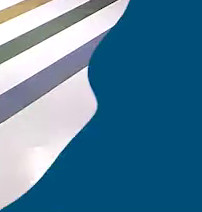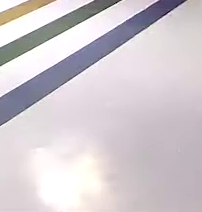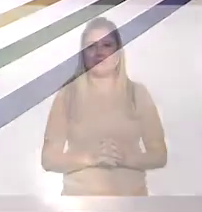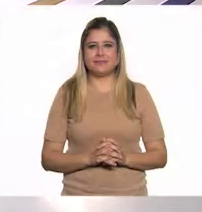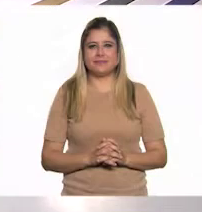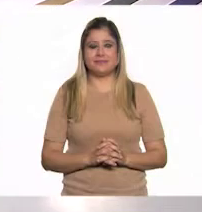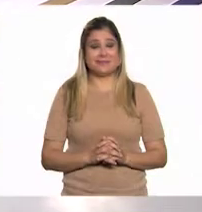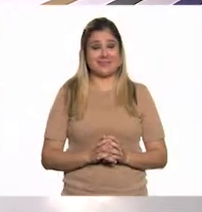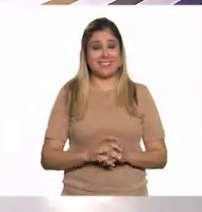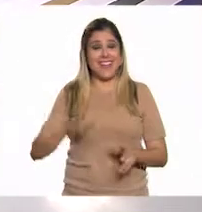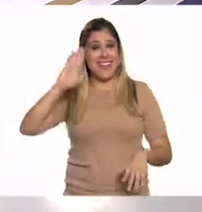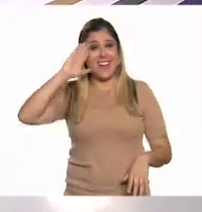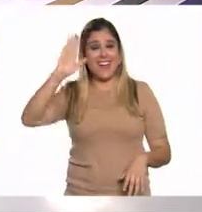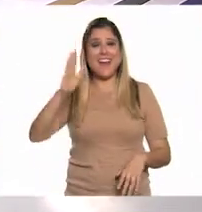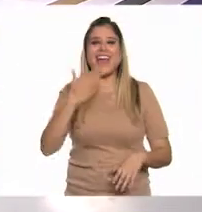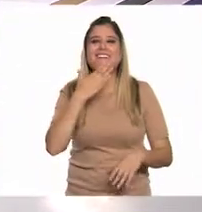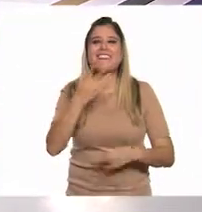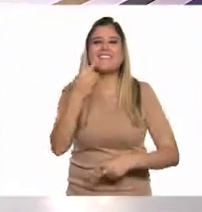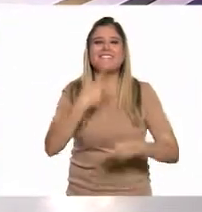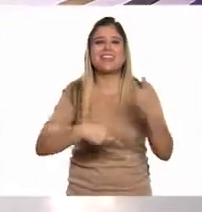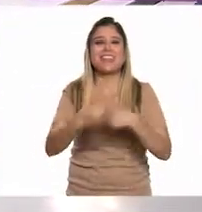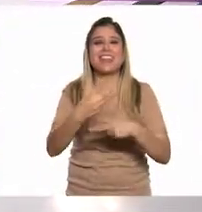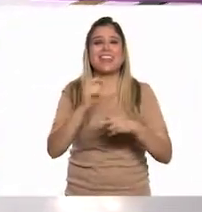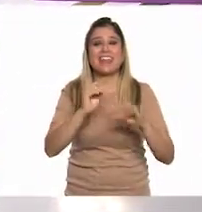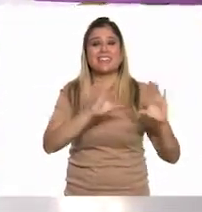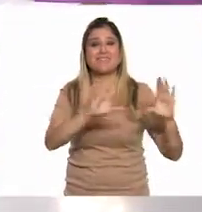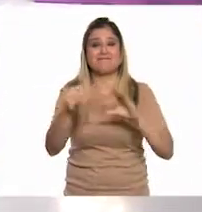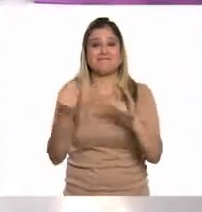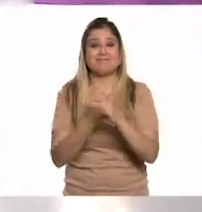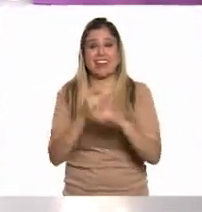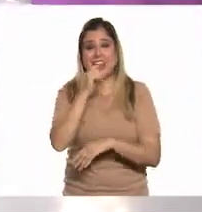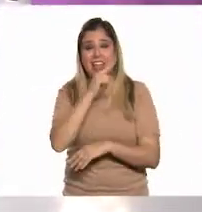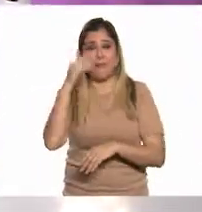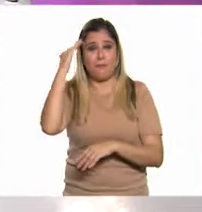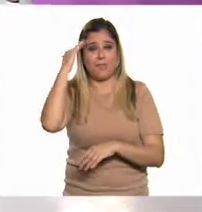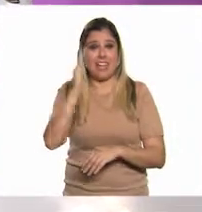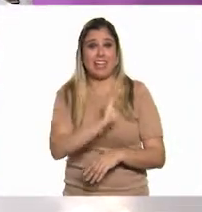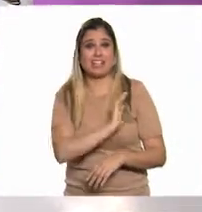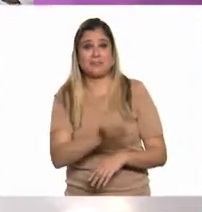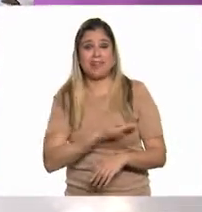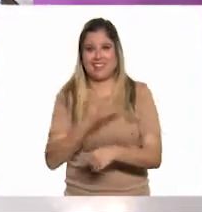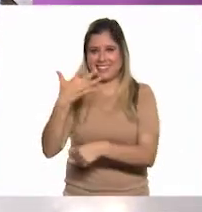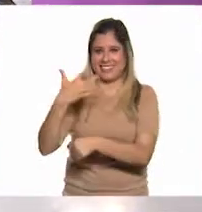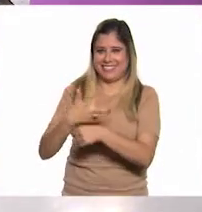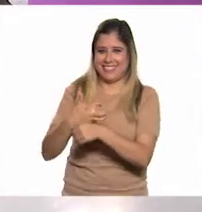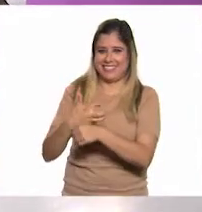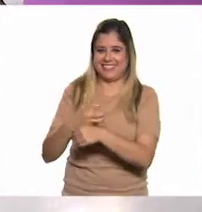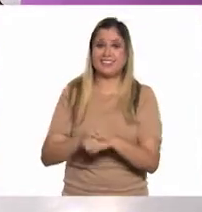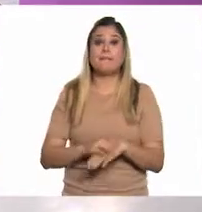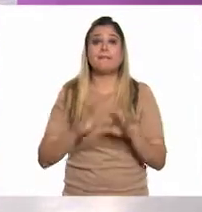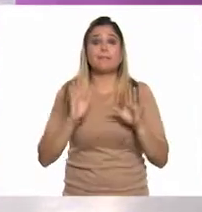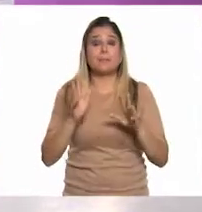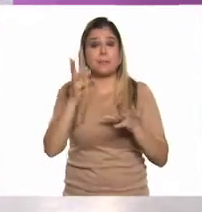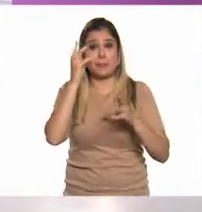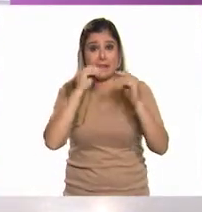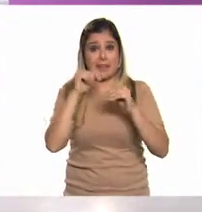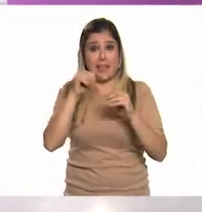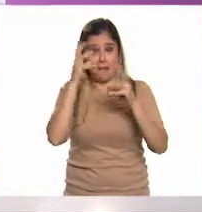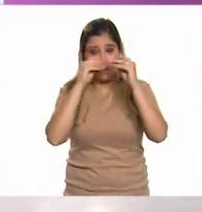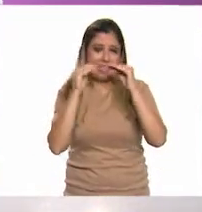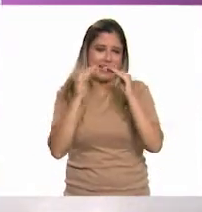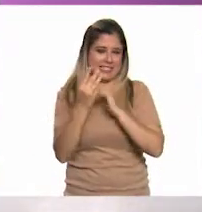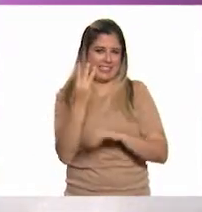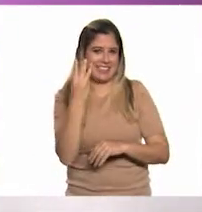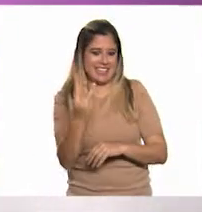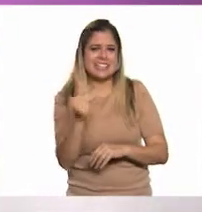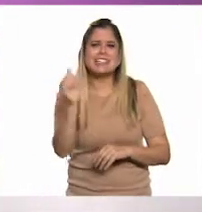¡Hola! Les damos la bienvenida a un programa más de Lengua Materna de Español de Quinto Grado, de Aprendiendo en Casa 3, y como